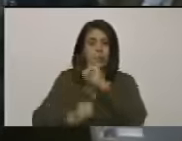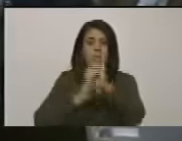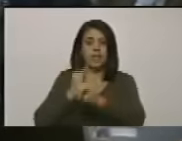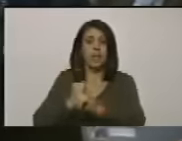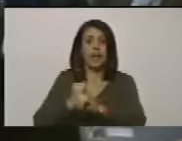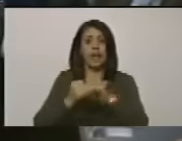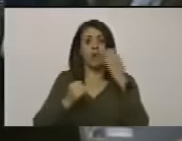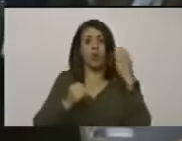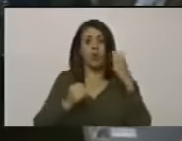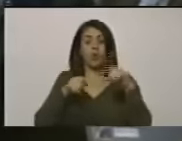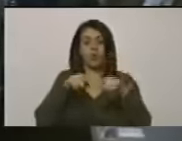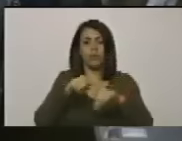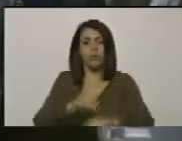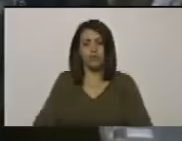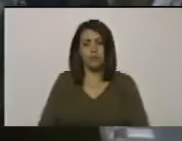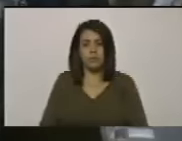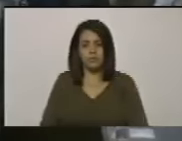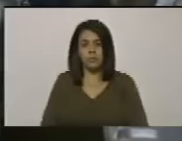cúcuta